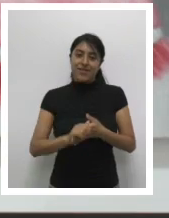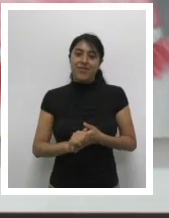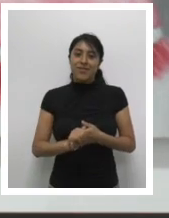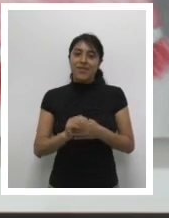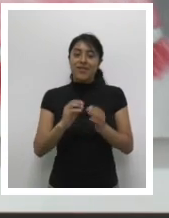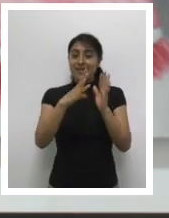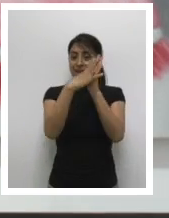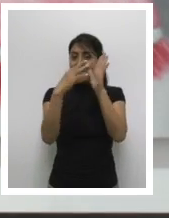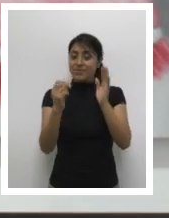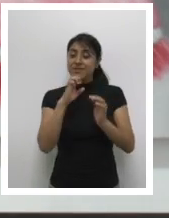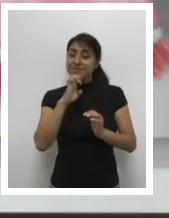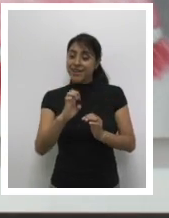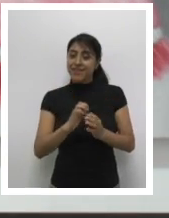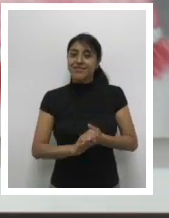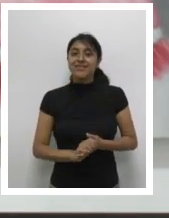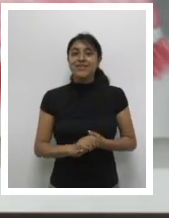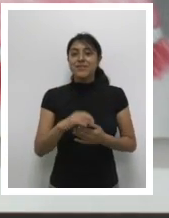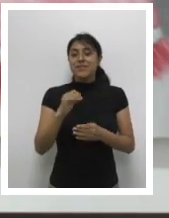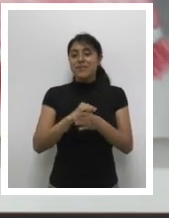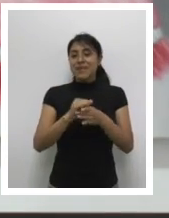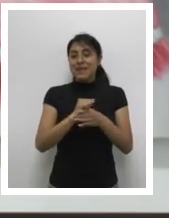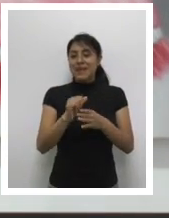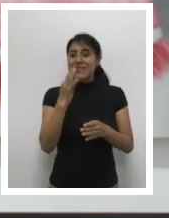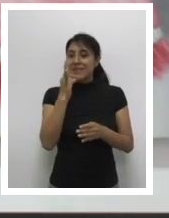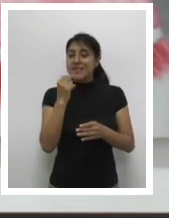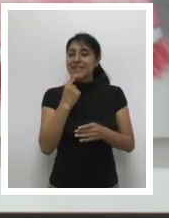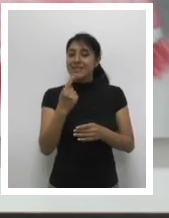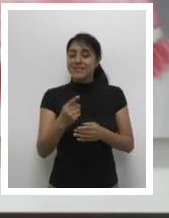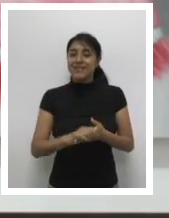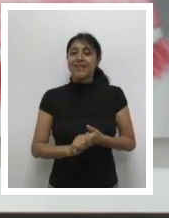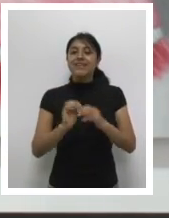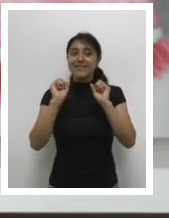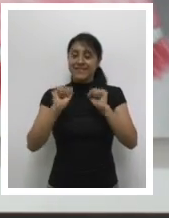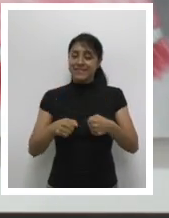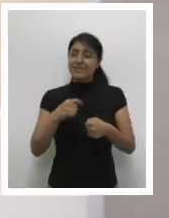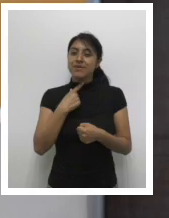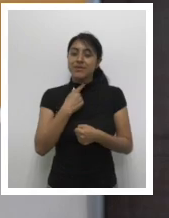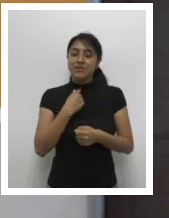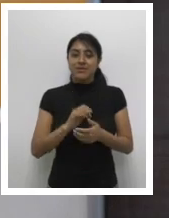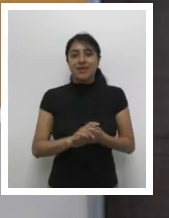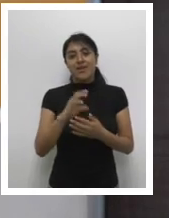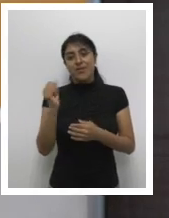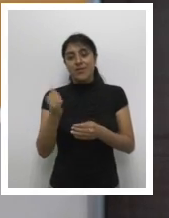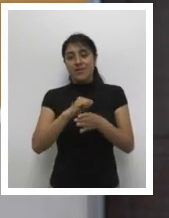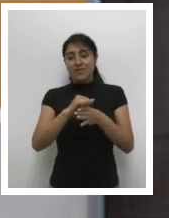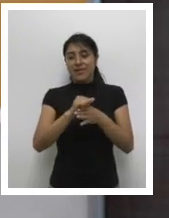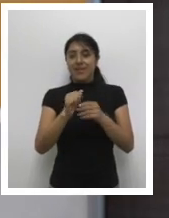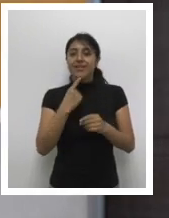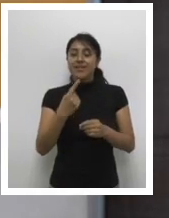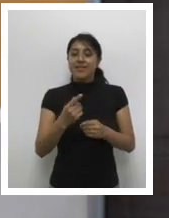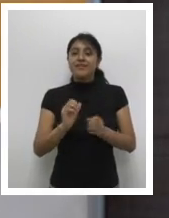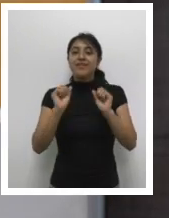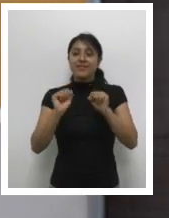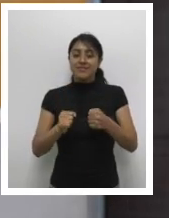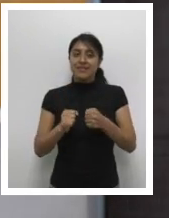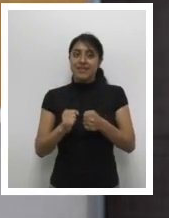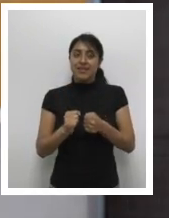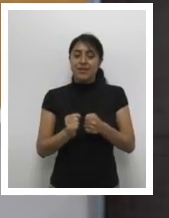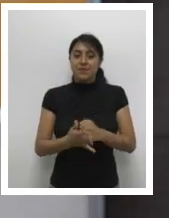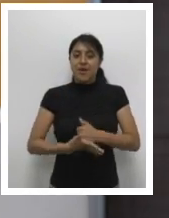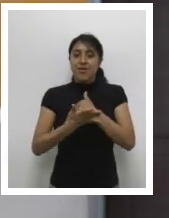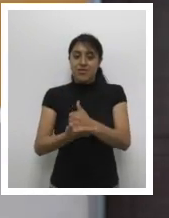Sí me gusta porque voy conociendo cada tipo de documento en oficina. Creo que me va a ayudar